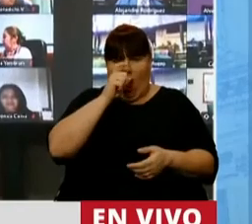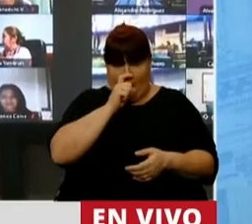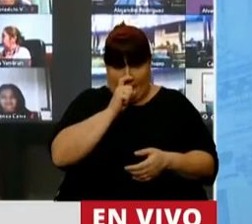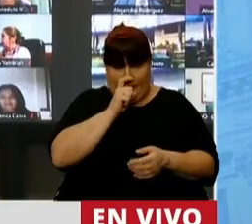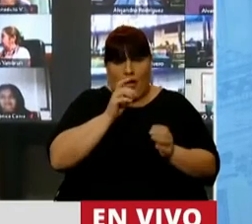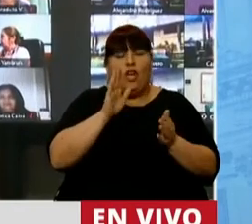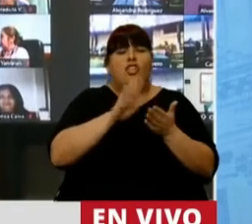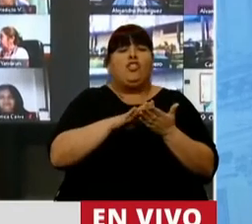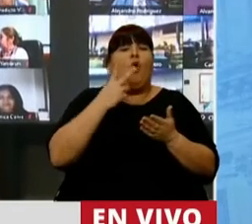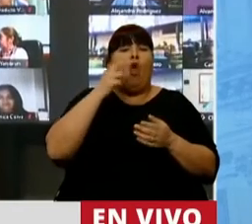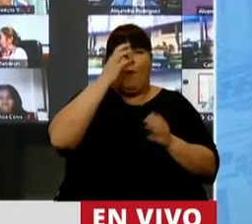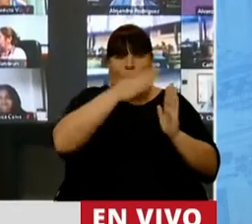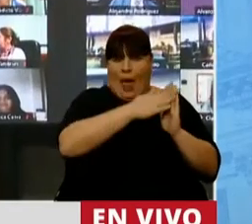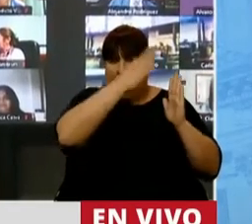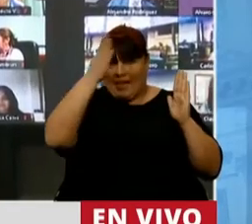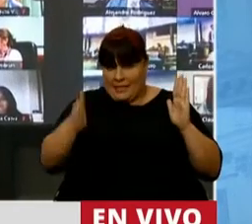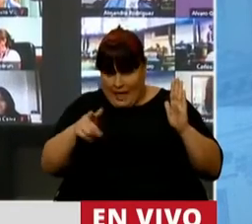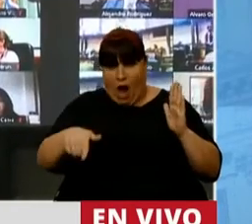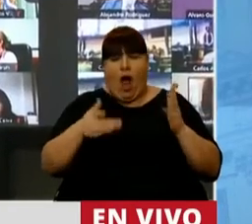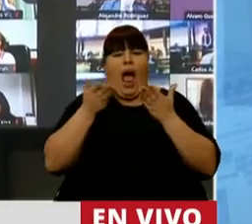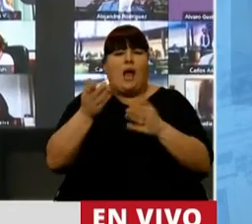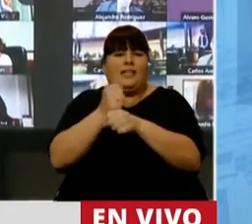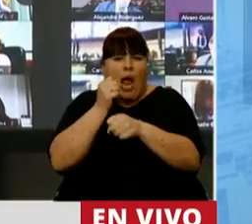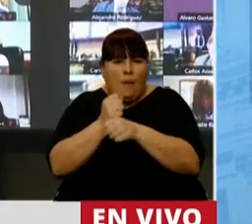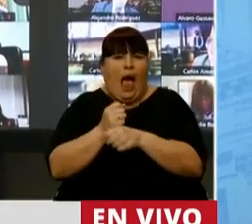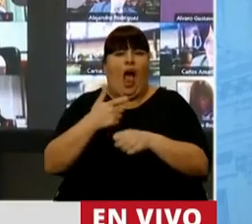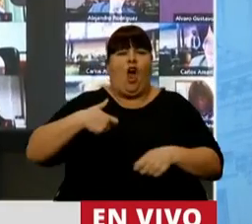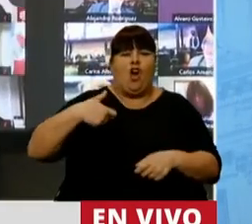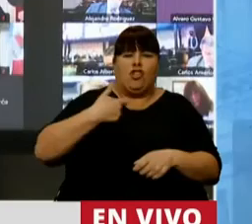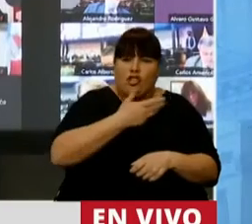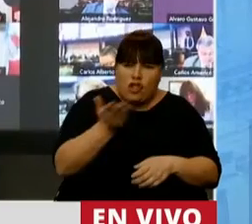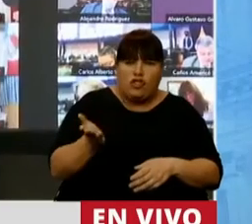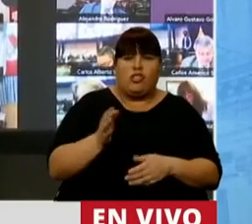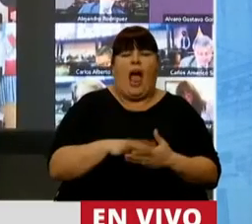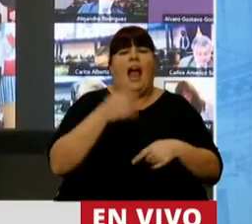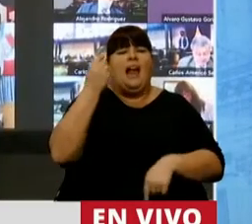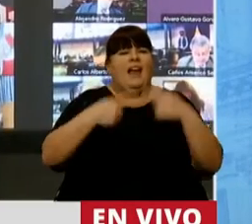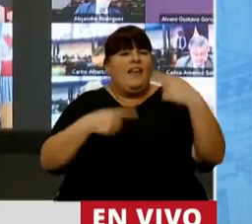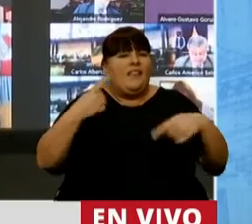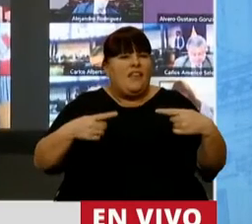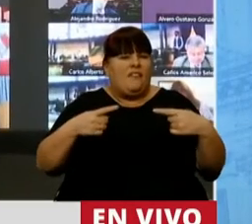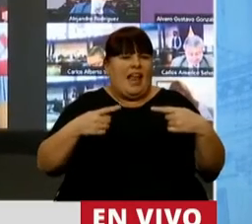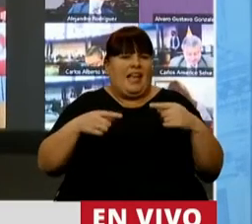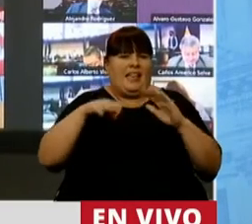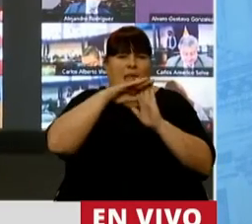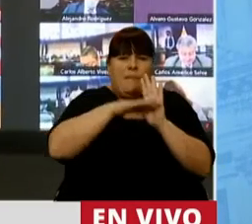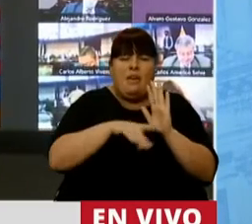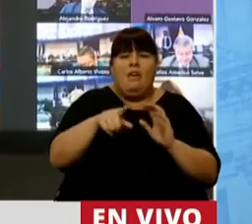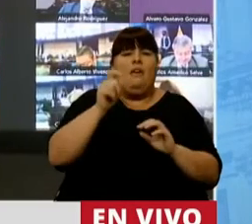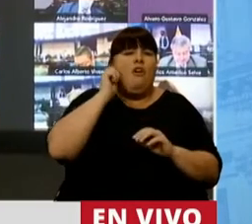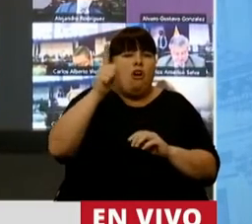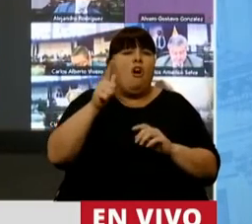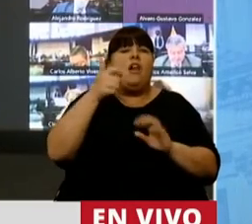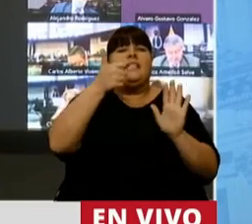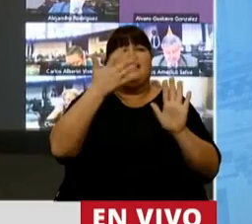lo que va del 2020, la asistencia al trabajo y la asistencia social a través de diferentes medidas alcanzó al